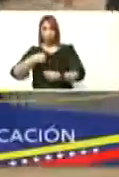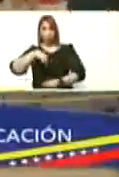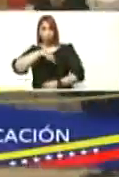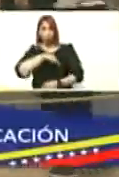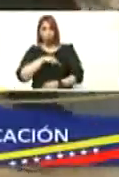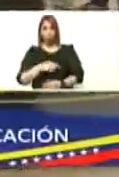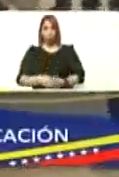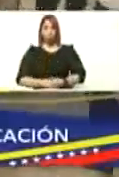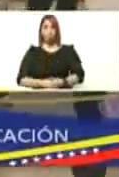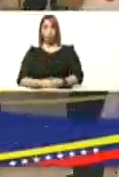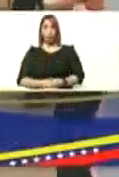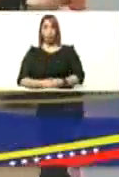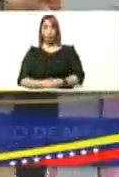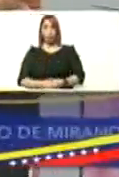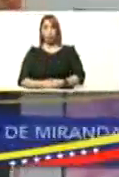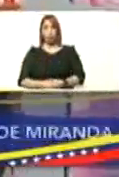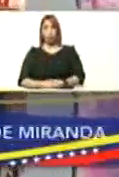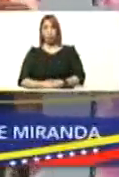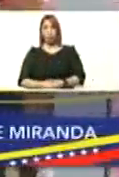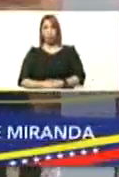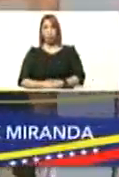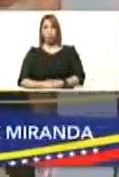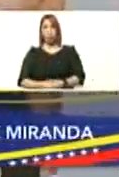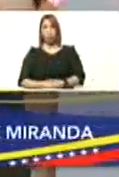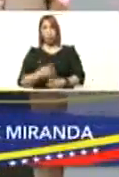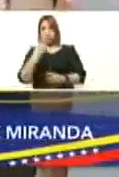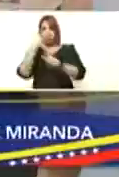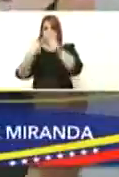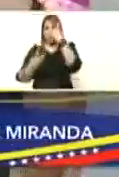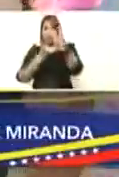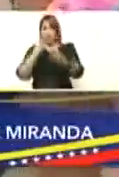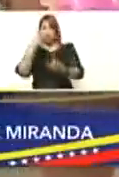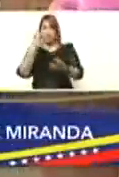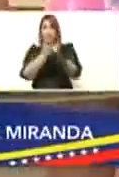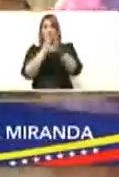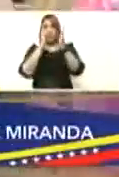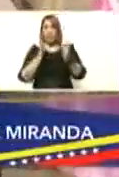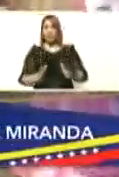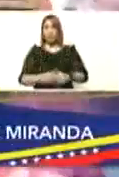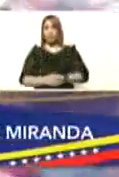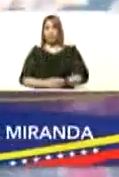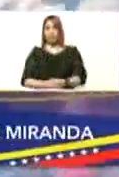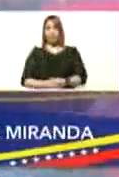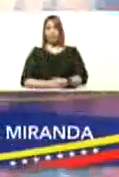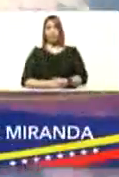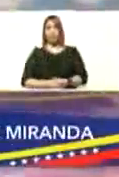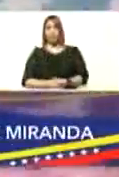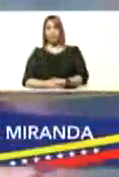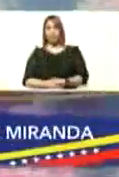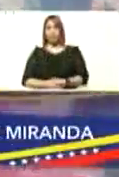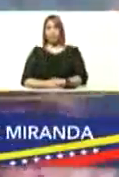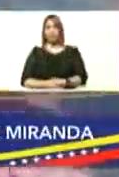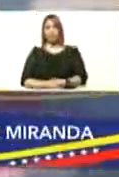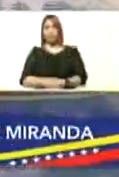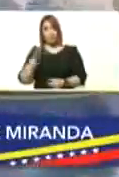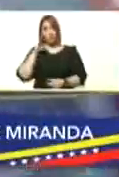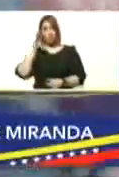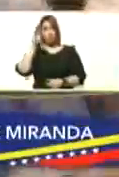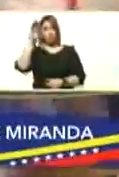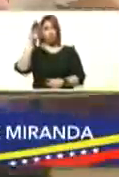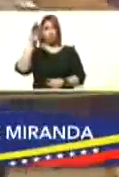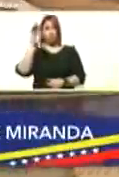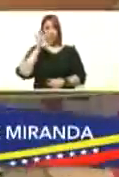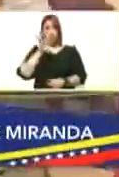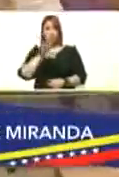nuestros directores y directoras a dar este recorrido maravilloso al lado del futuro de la patria de este semillero